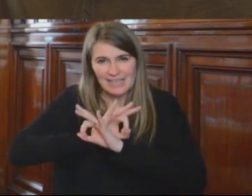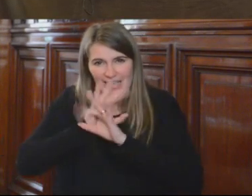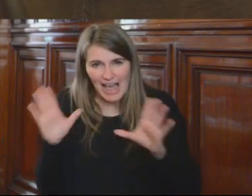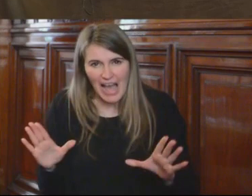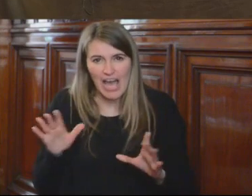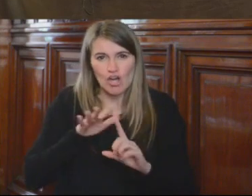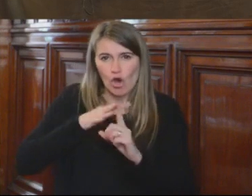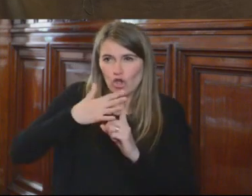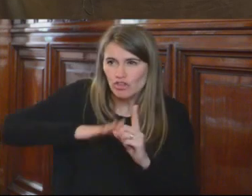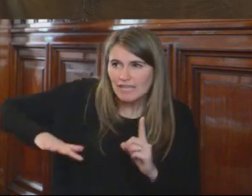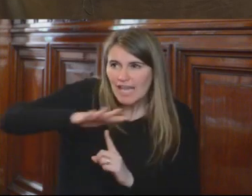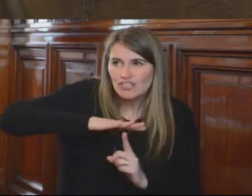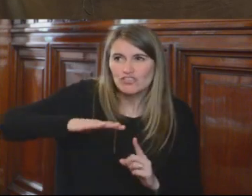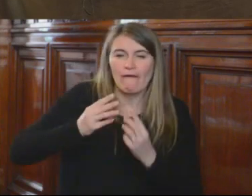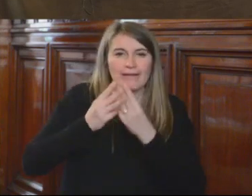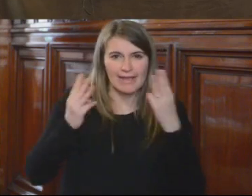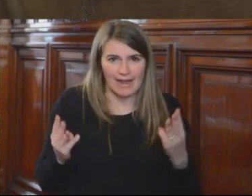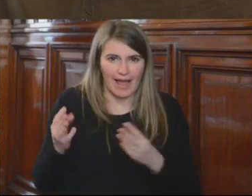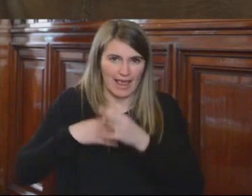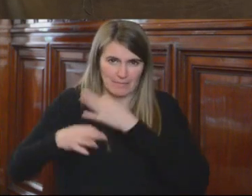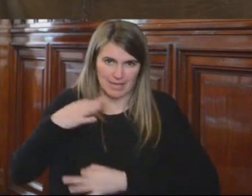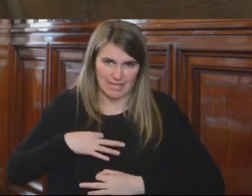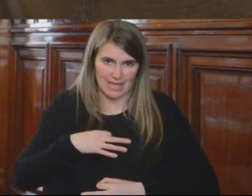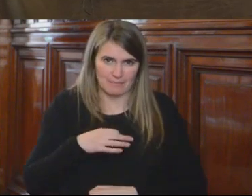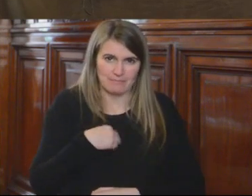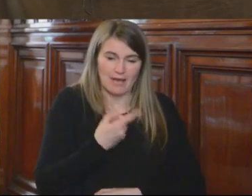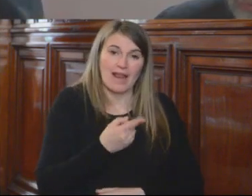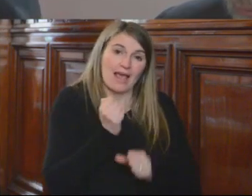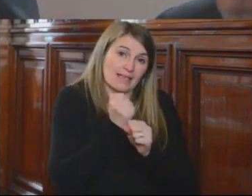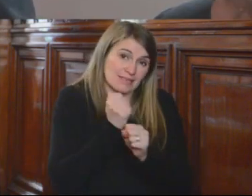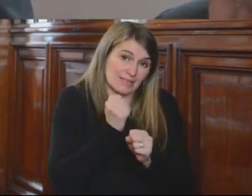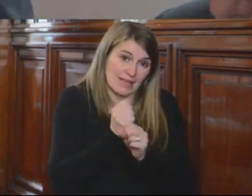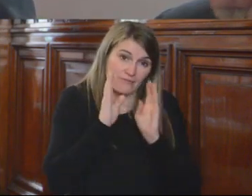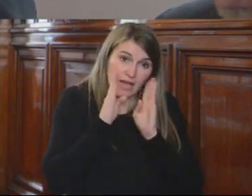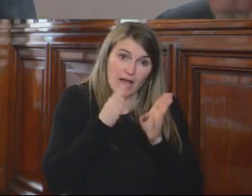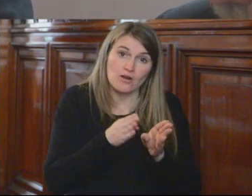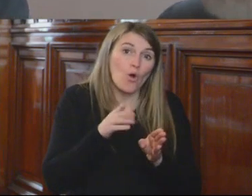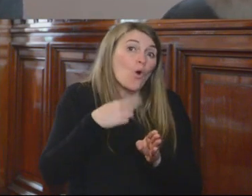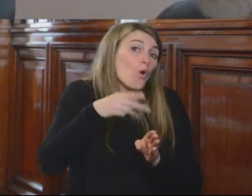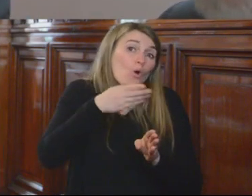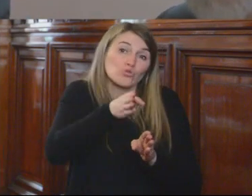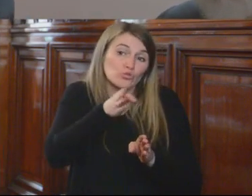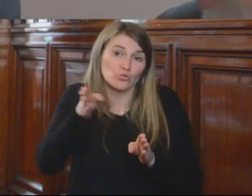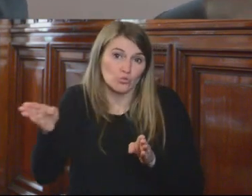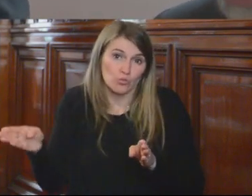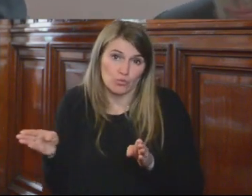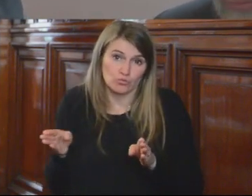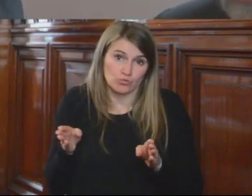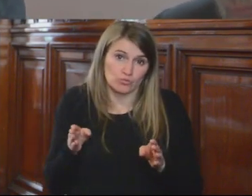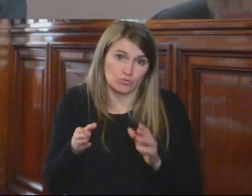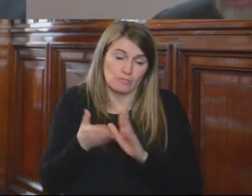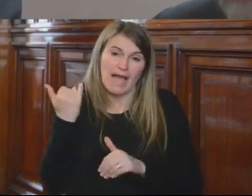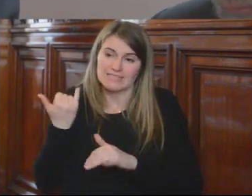generales para que en otro trabajo de esta comisión, que son los casos, tengamos más